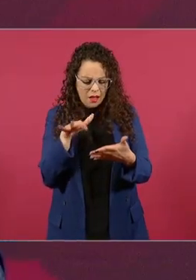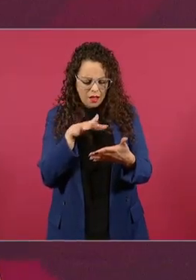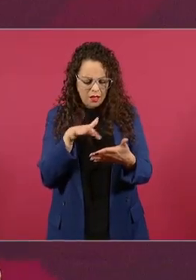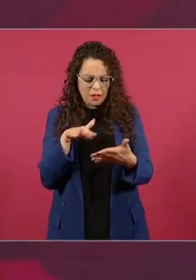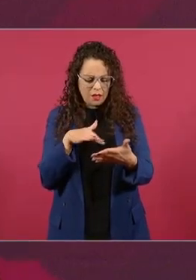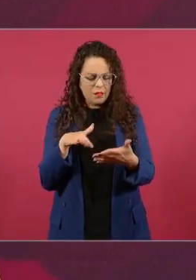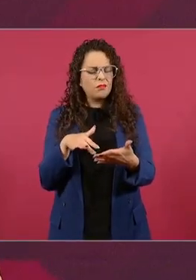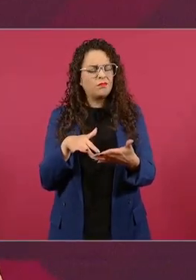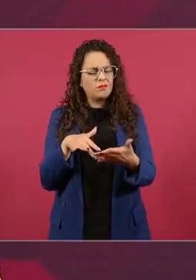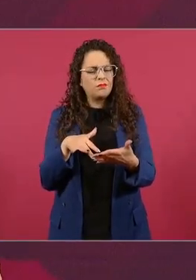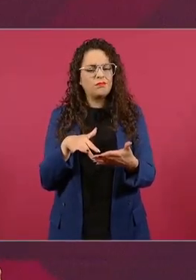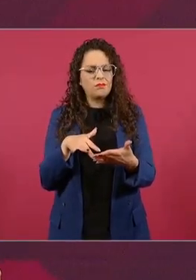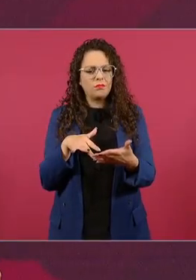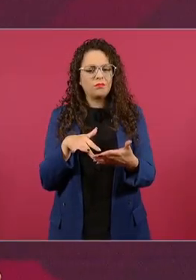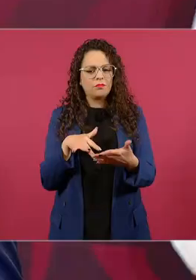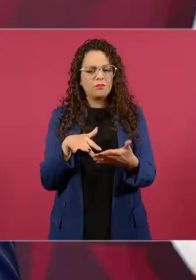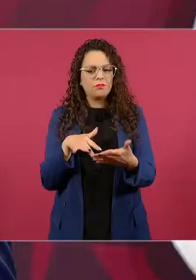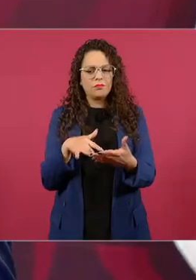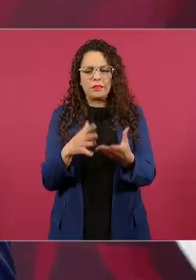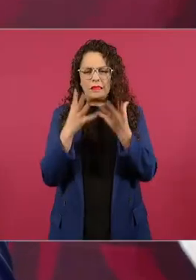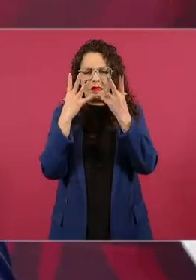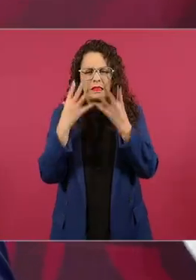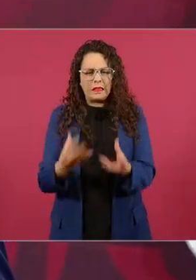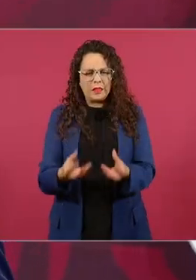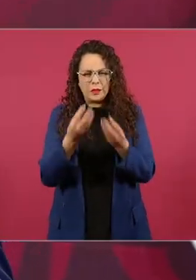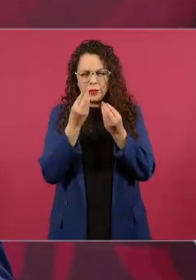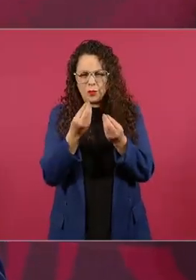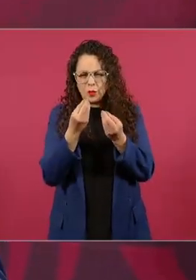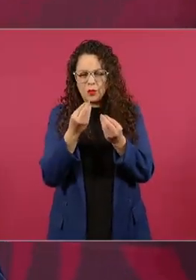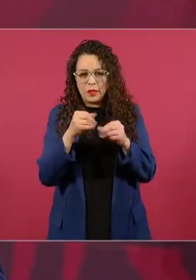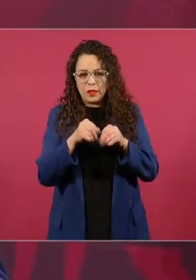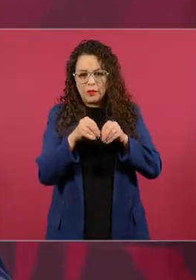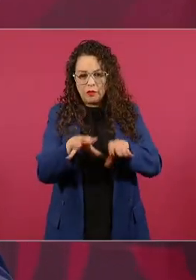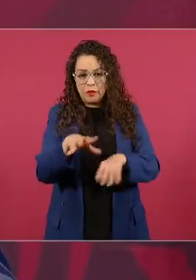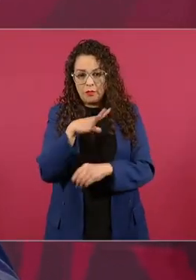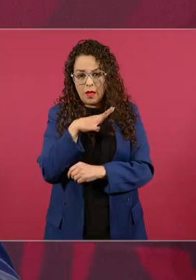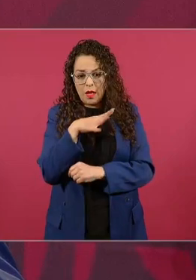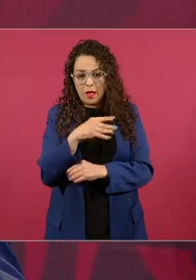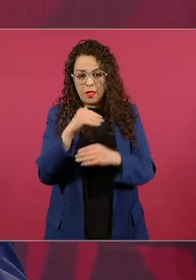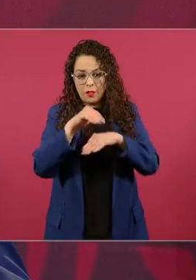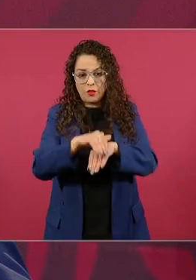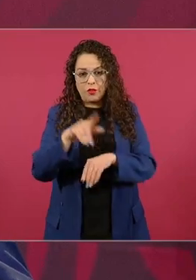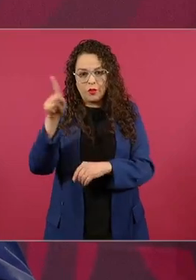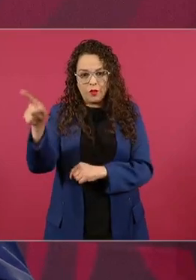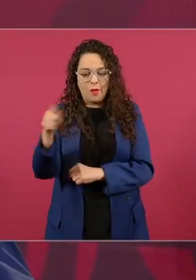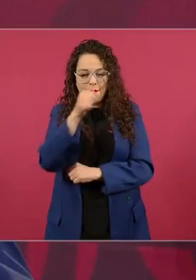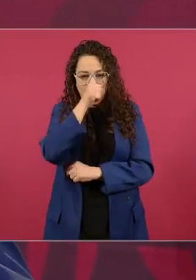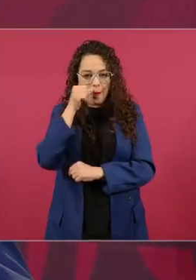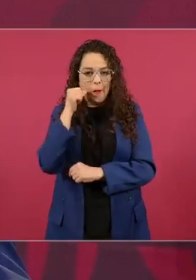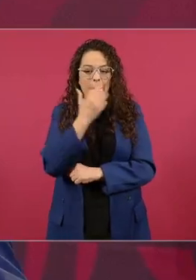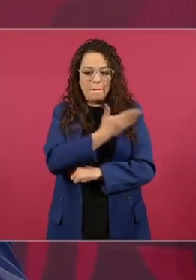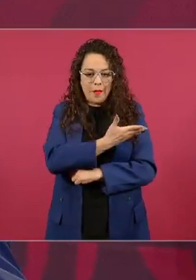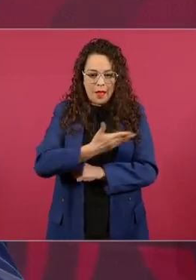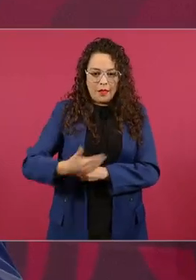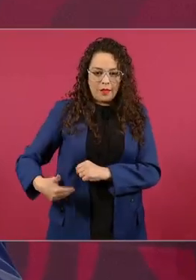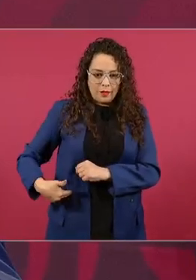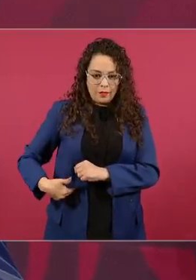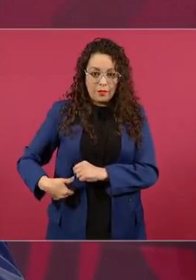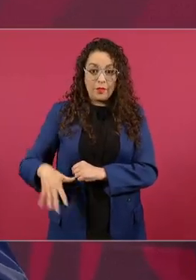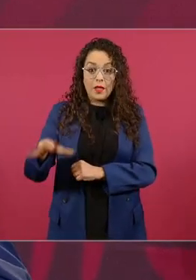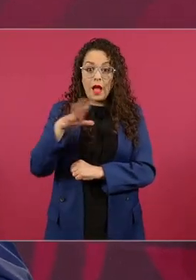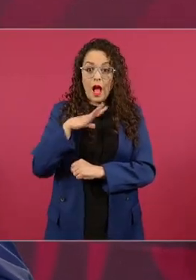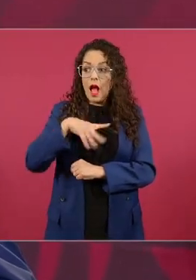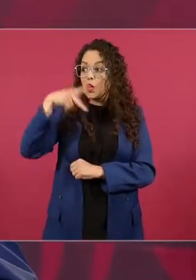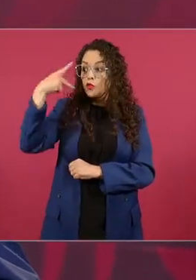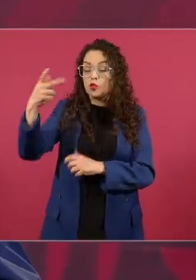la vasta documentación que hay impresa sobre el presidente están todas sus cartas